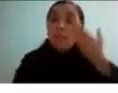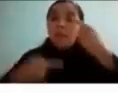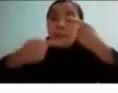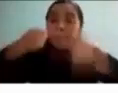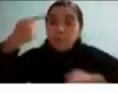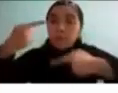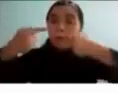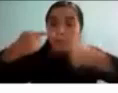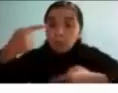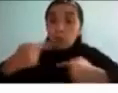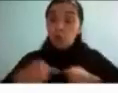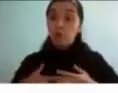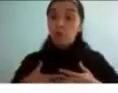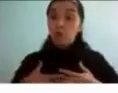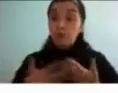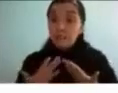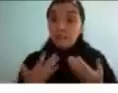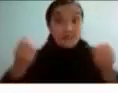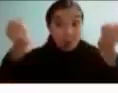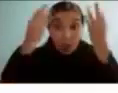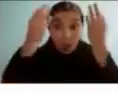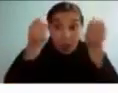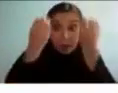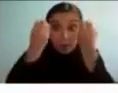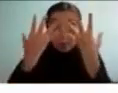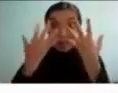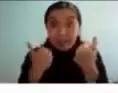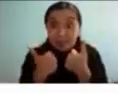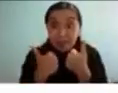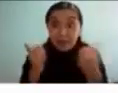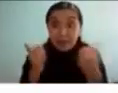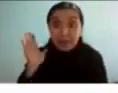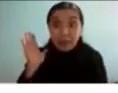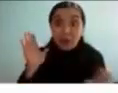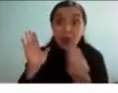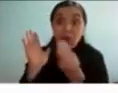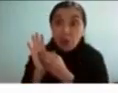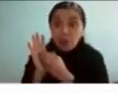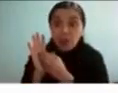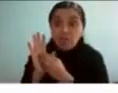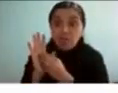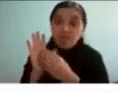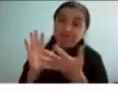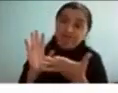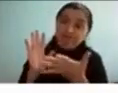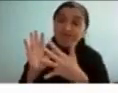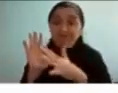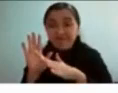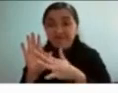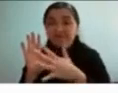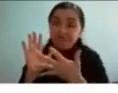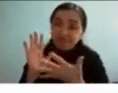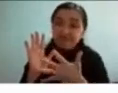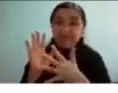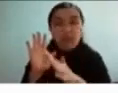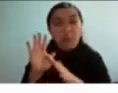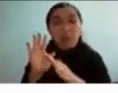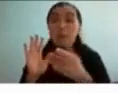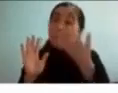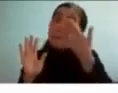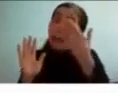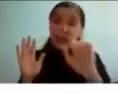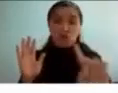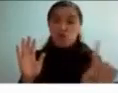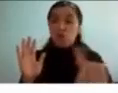aprendía un montón pero sentía que las notas siempre era algo que tenía que ironear me iba bien no voy a decir que me iba mal porque eso sería